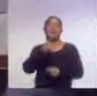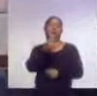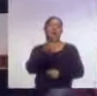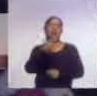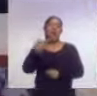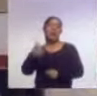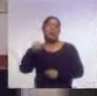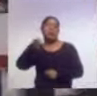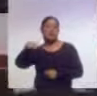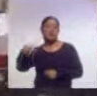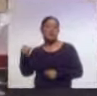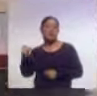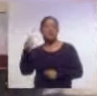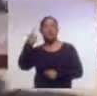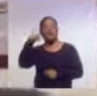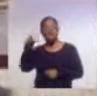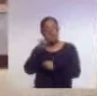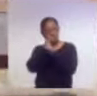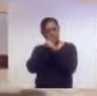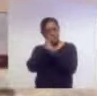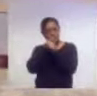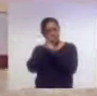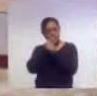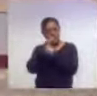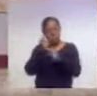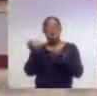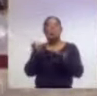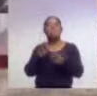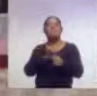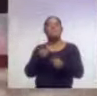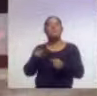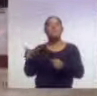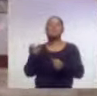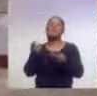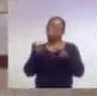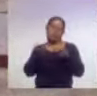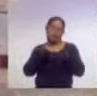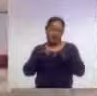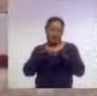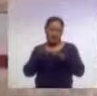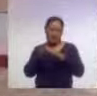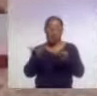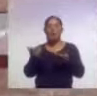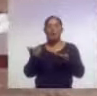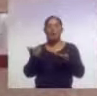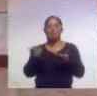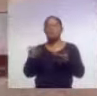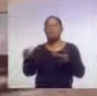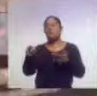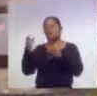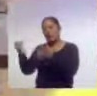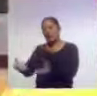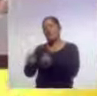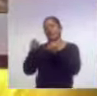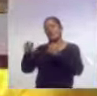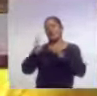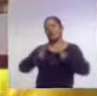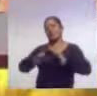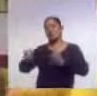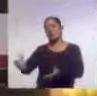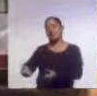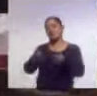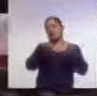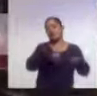para iniciar las primeras líneas de investigación y realizar los trabajos correspondientes del levantamiento del cadáver que fue trasladado al